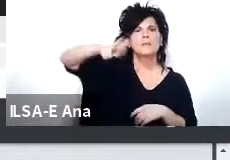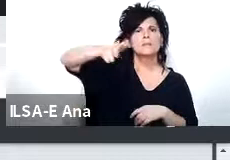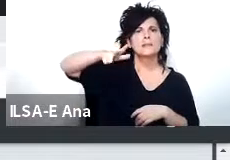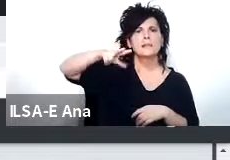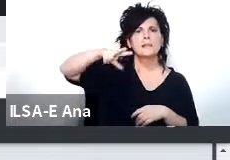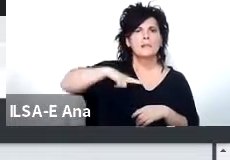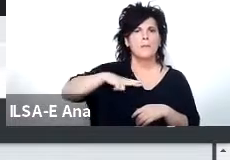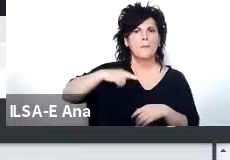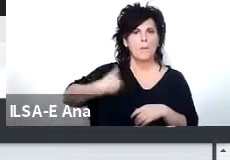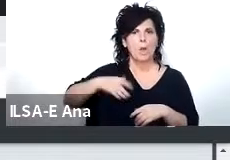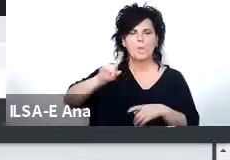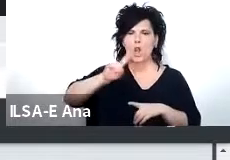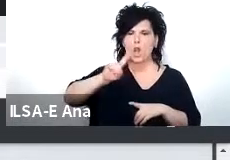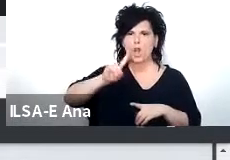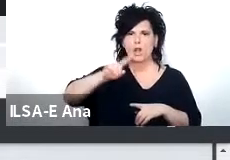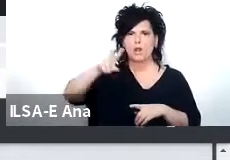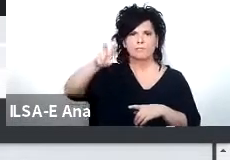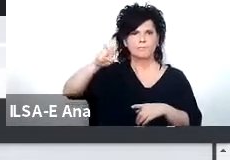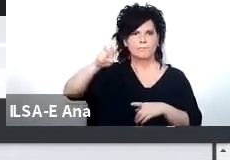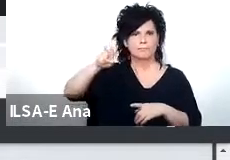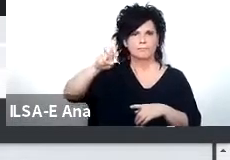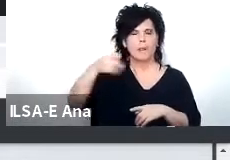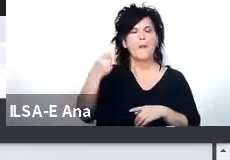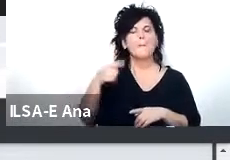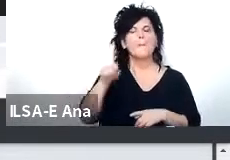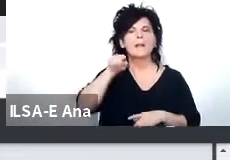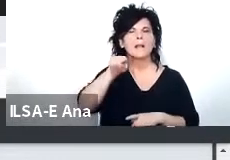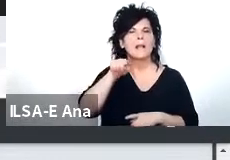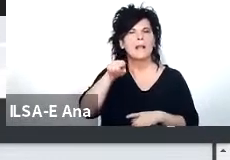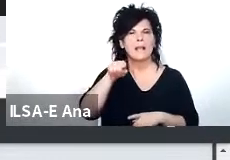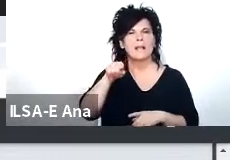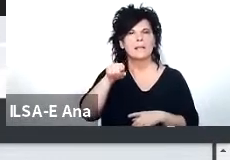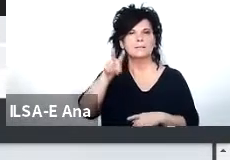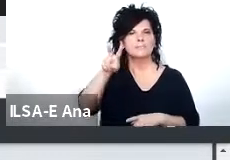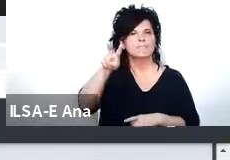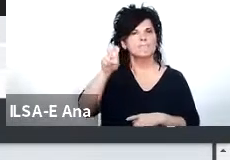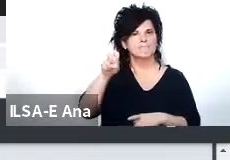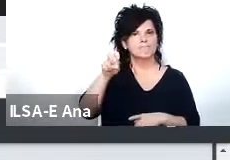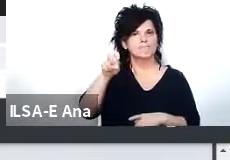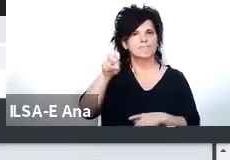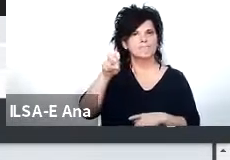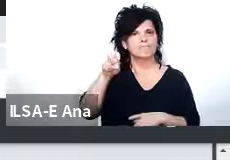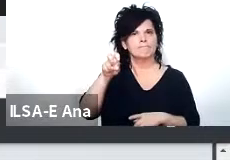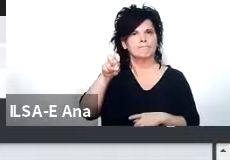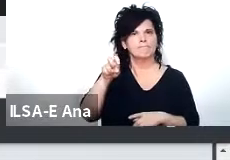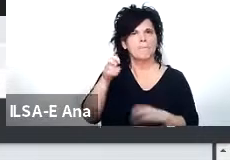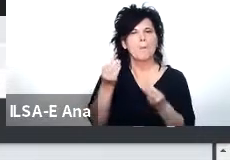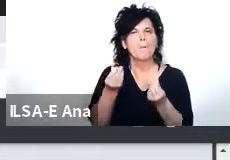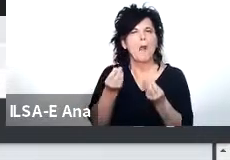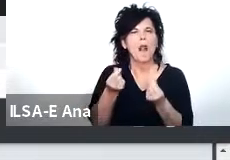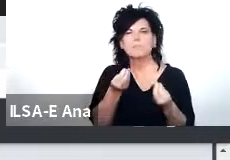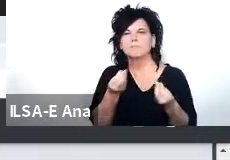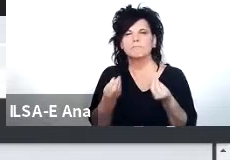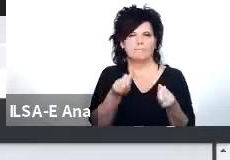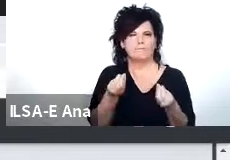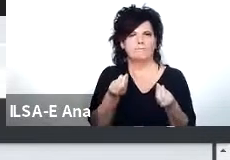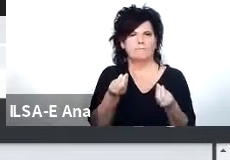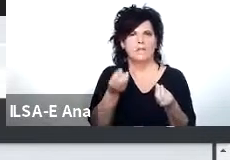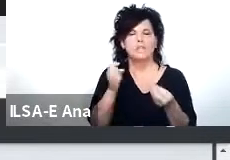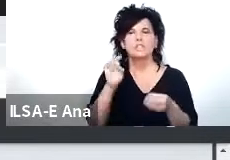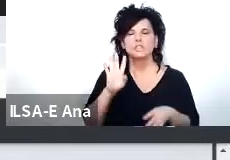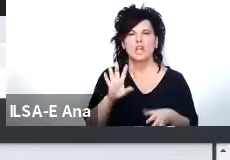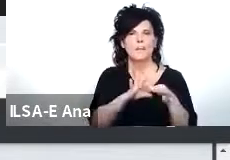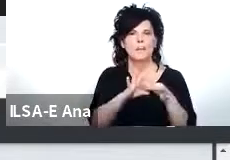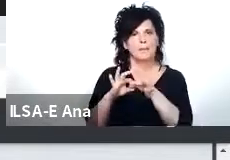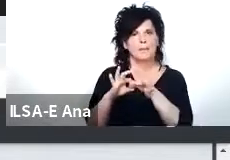propios pero eso ese arrendamiento servía solamente para lo que tiene que ver con